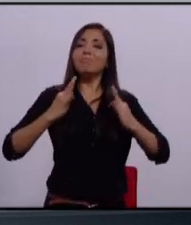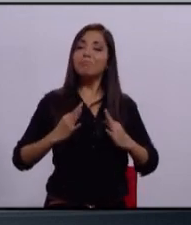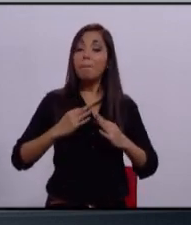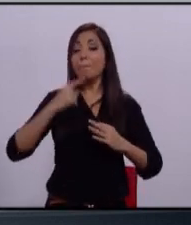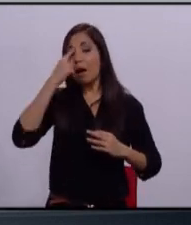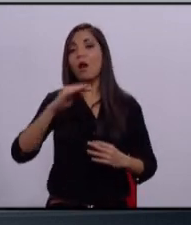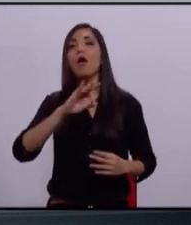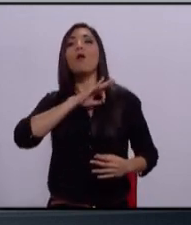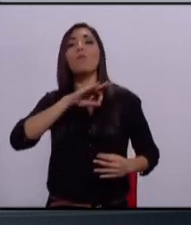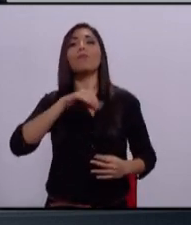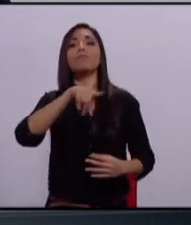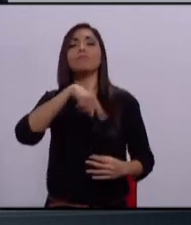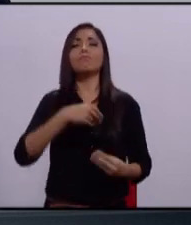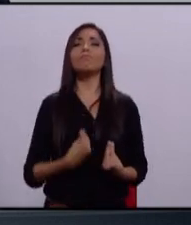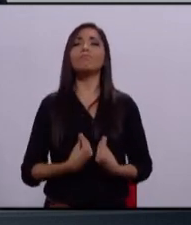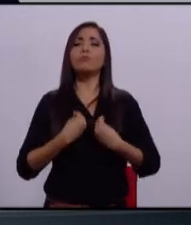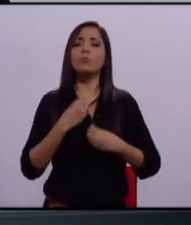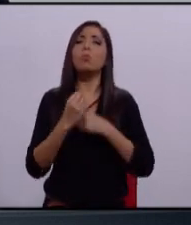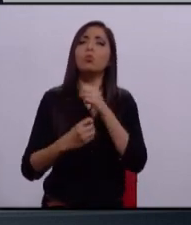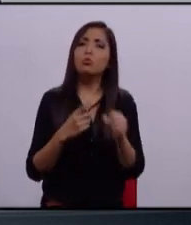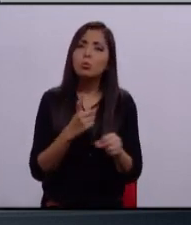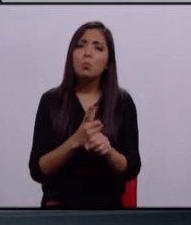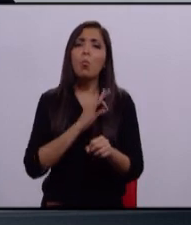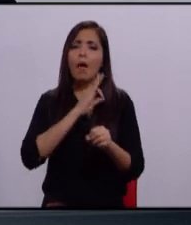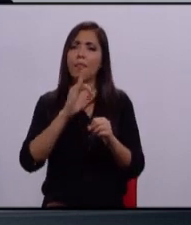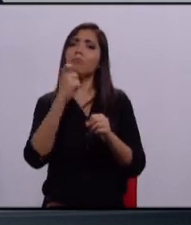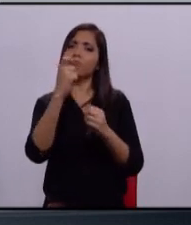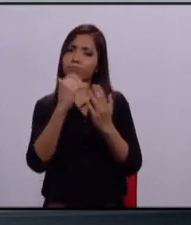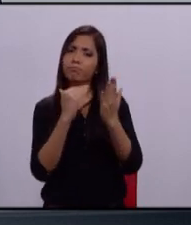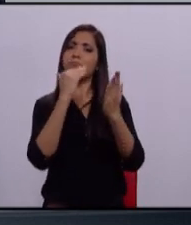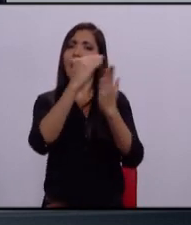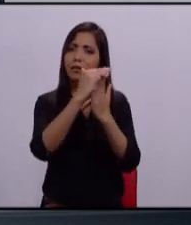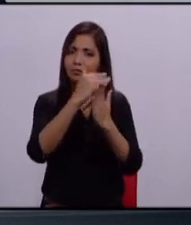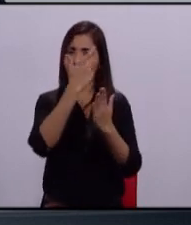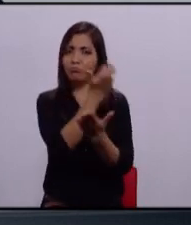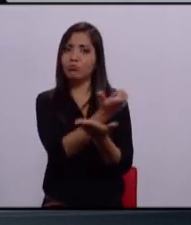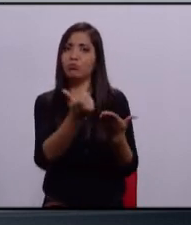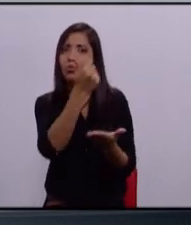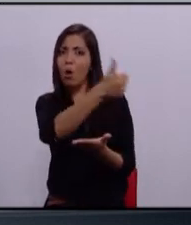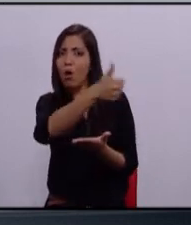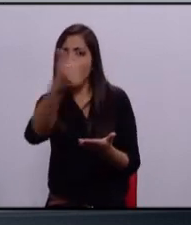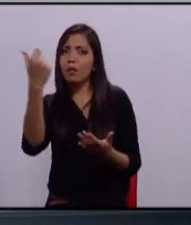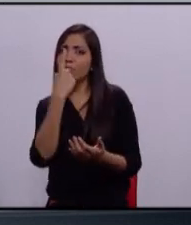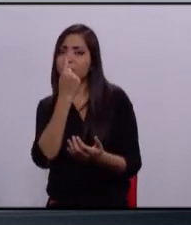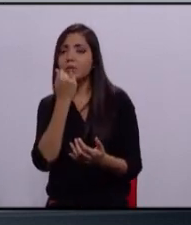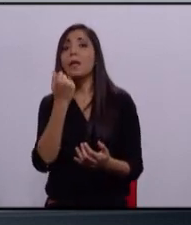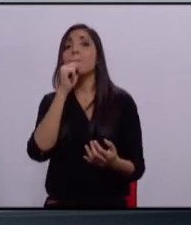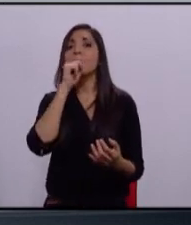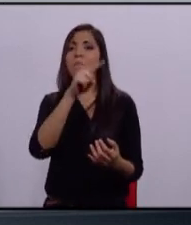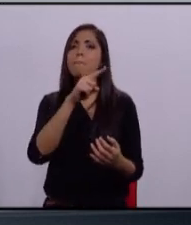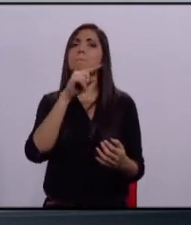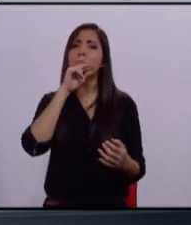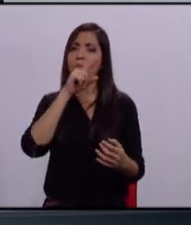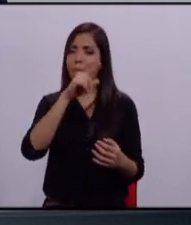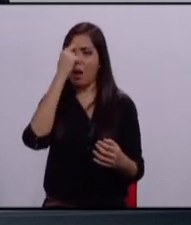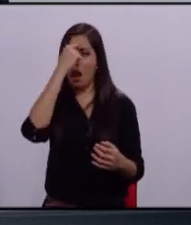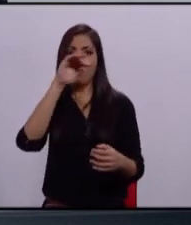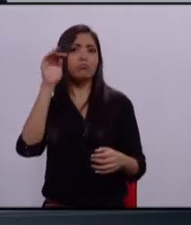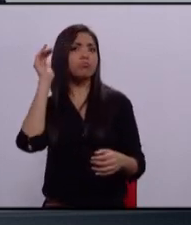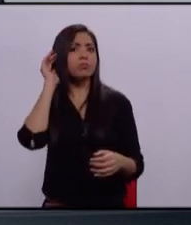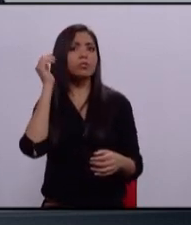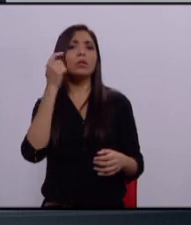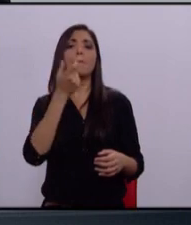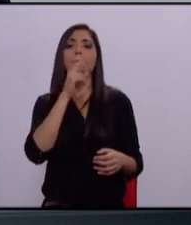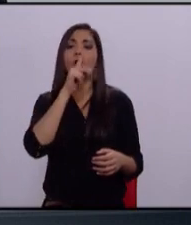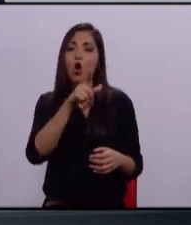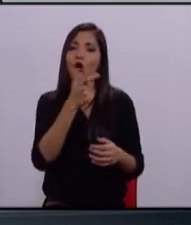de obtener una vivienda, de tener un aumento en su sueldo, de seguir siendo la mejor policía de Jalisco, con mejores